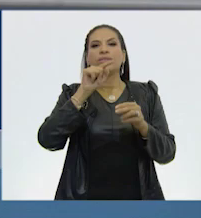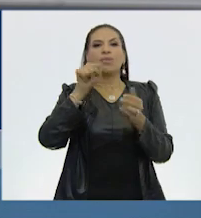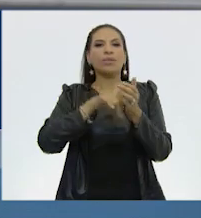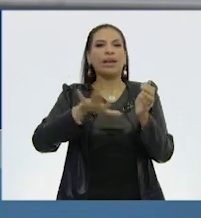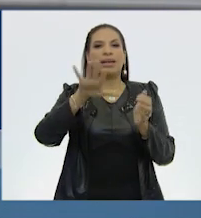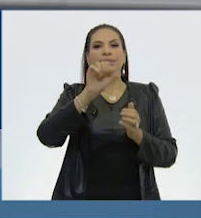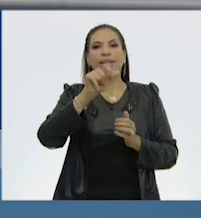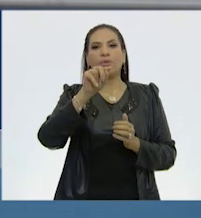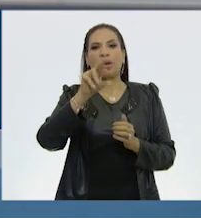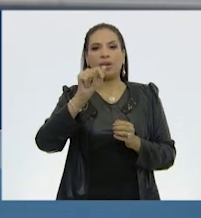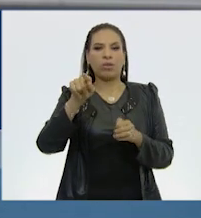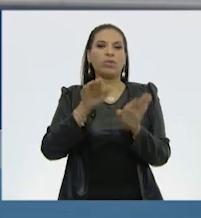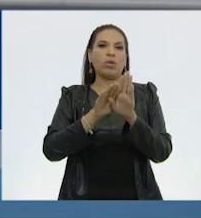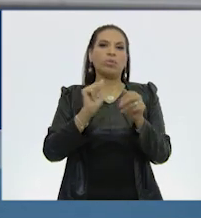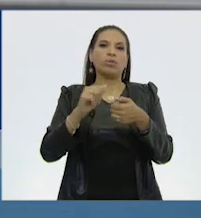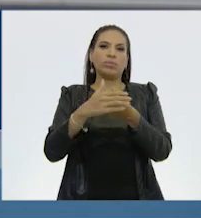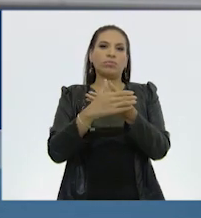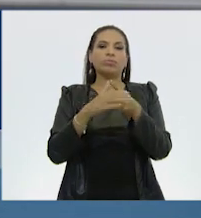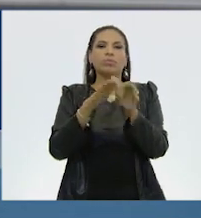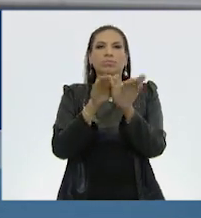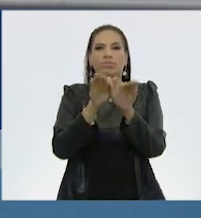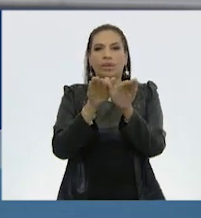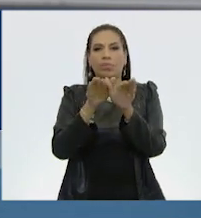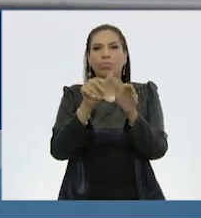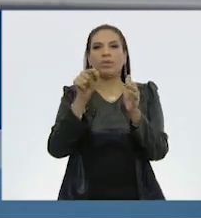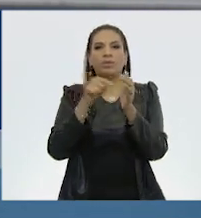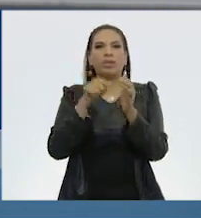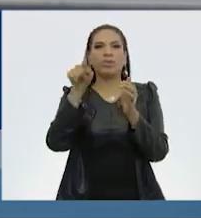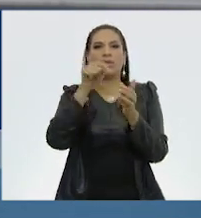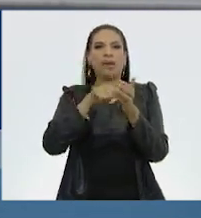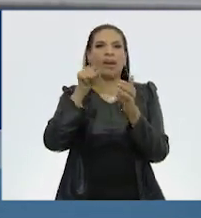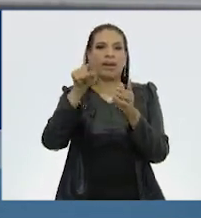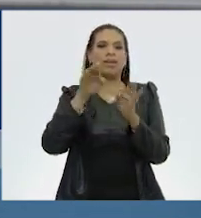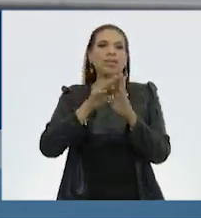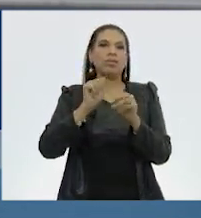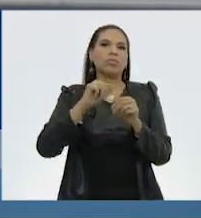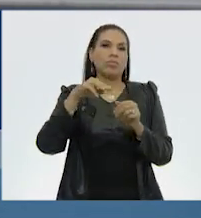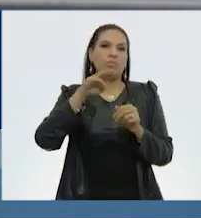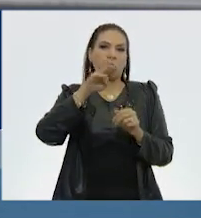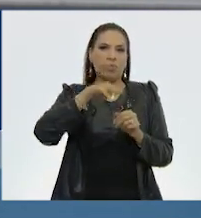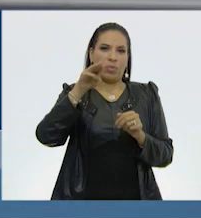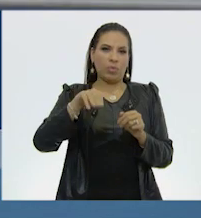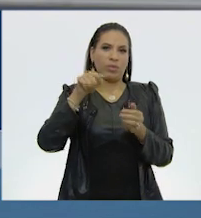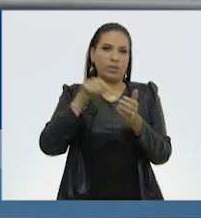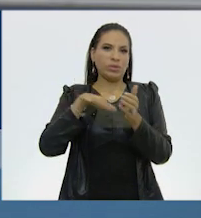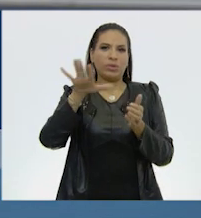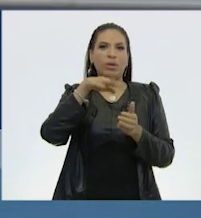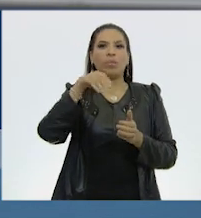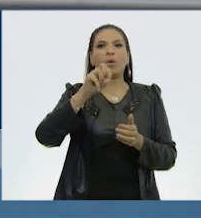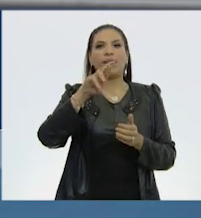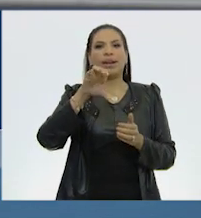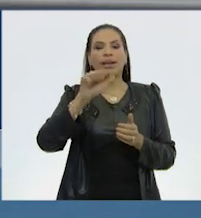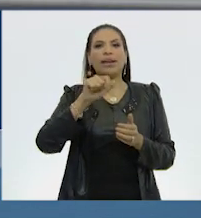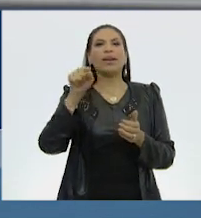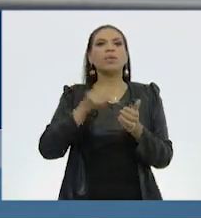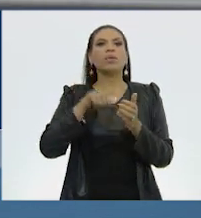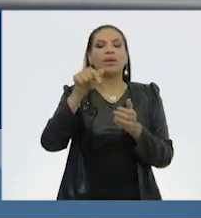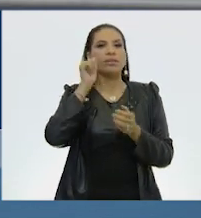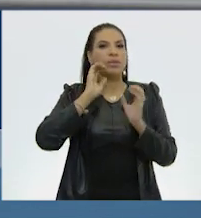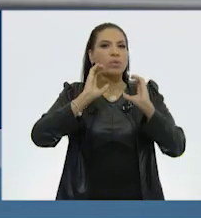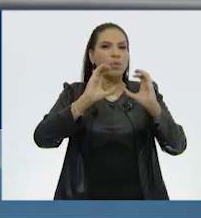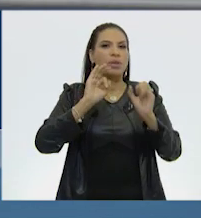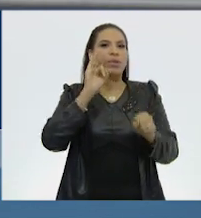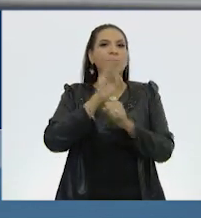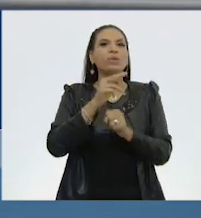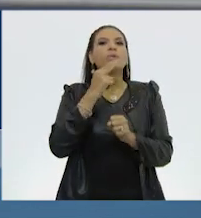Mariposa Monarca en el estado de Michoacán! ¡Uy! Durante todo el año ese lugar se cuida y se